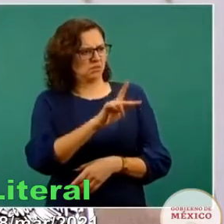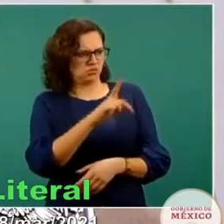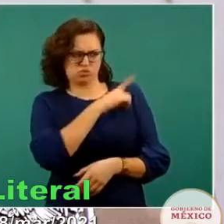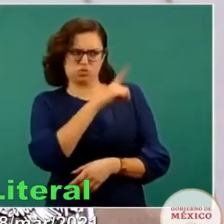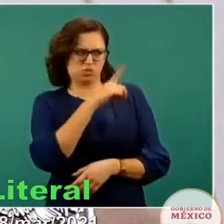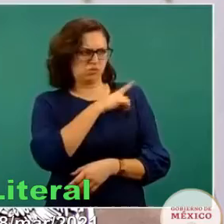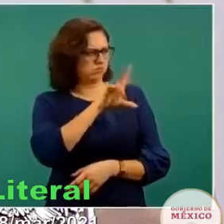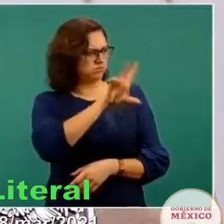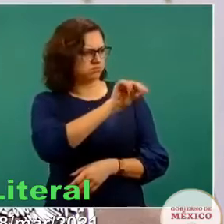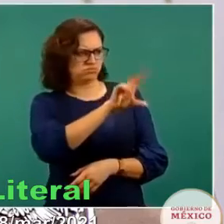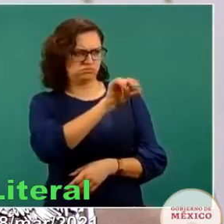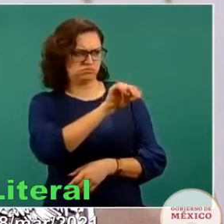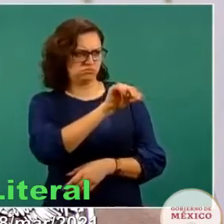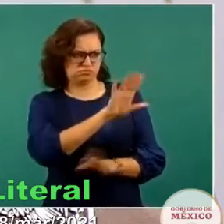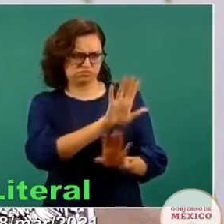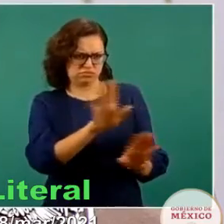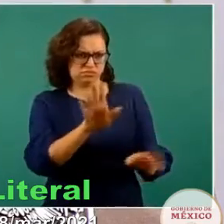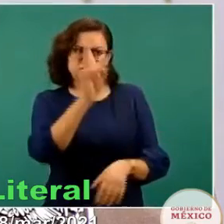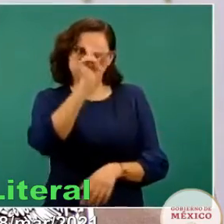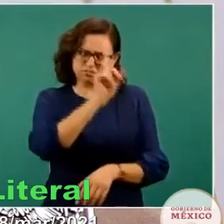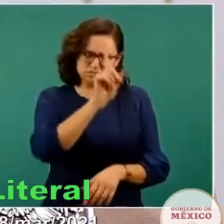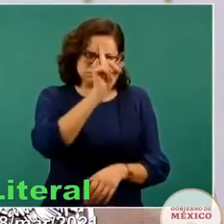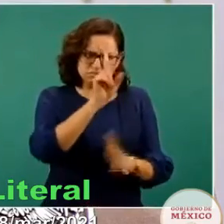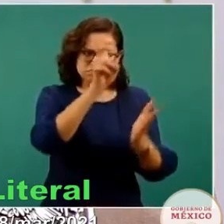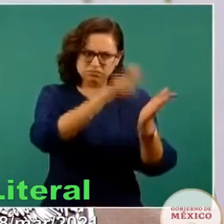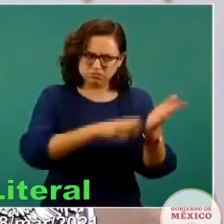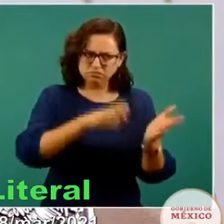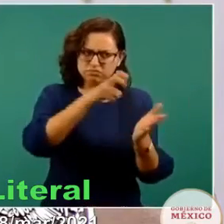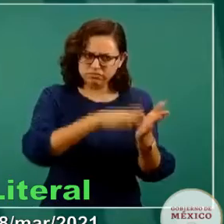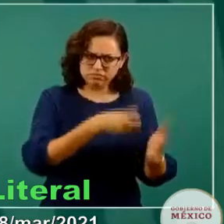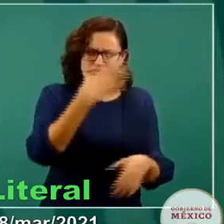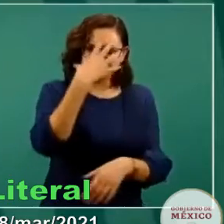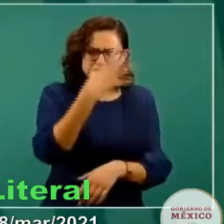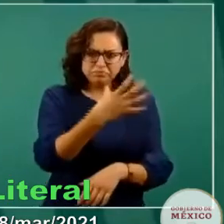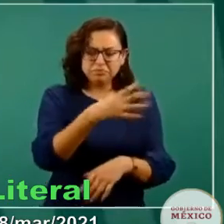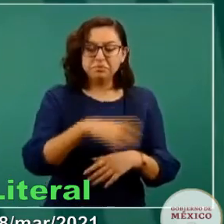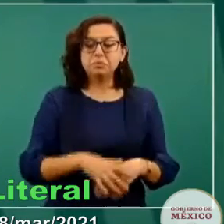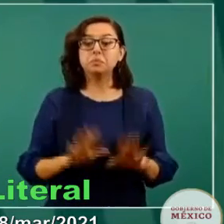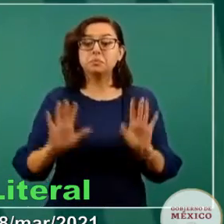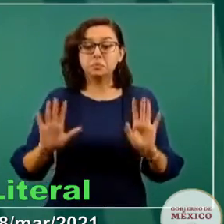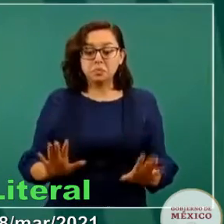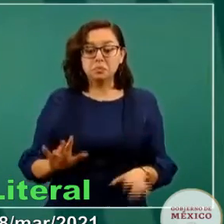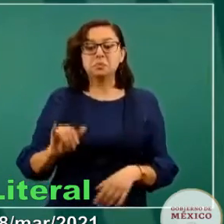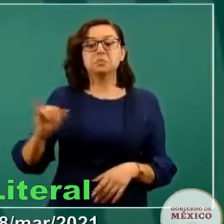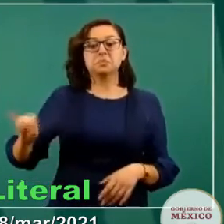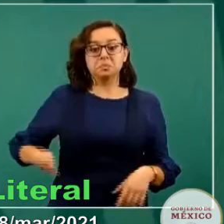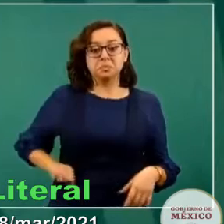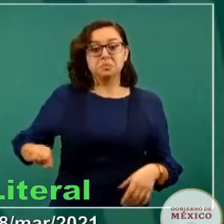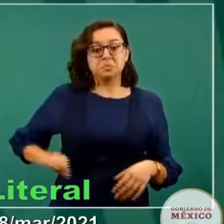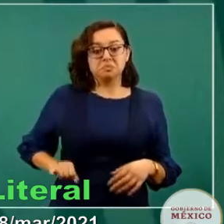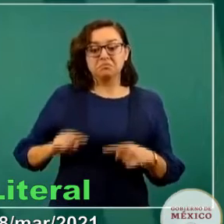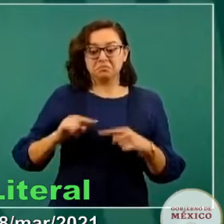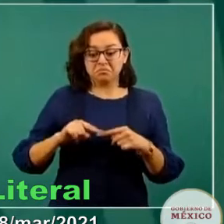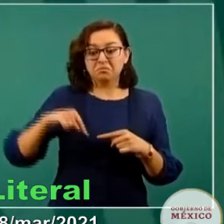Entonces es interesante porque lo que hizo este juez